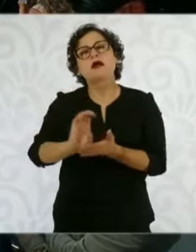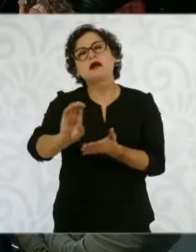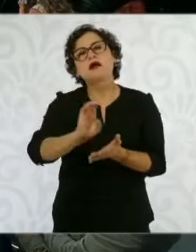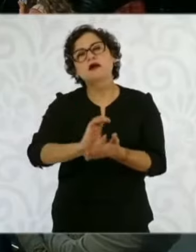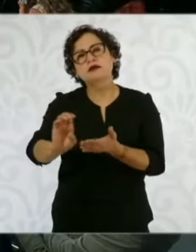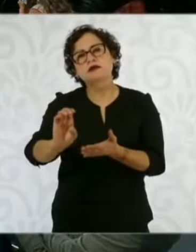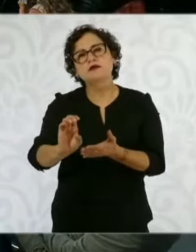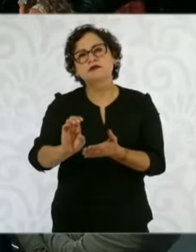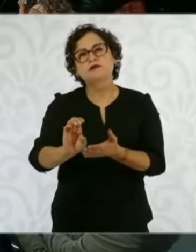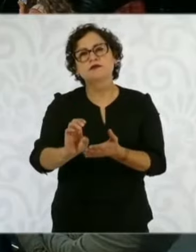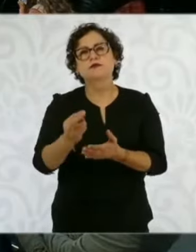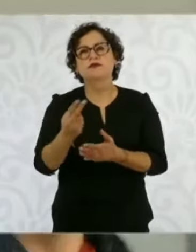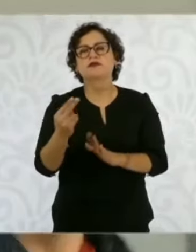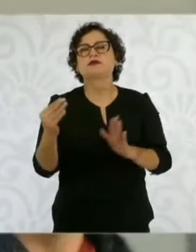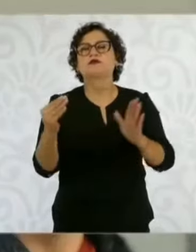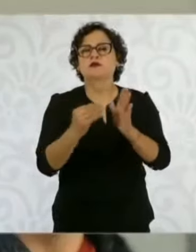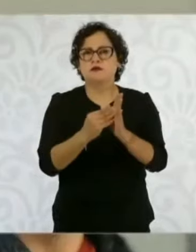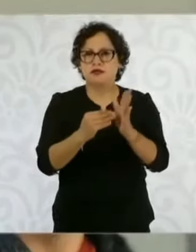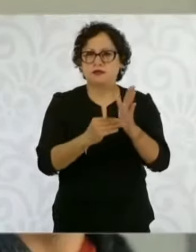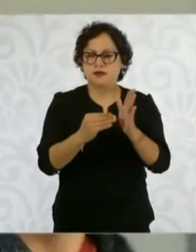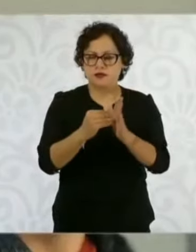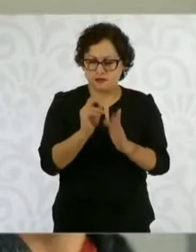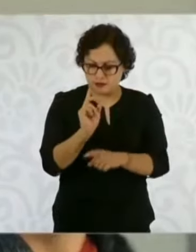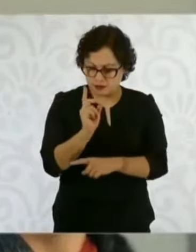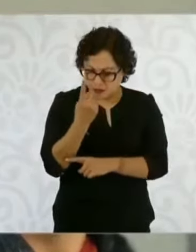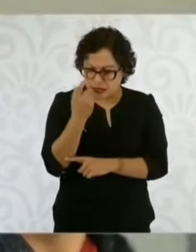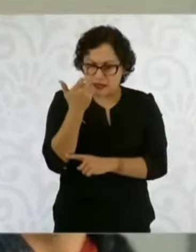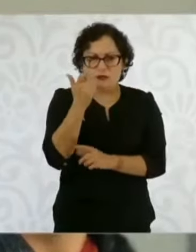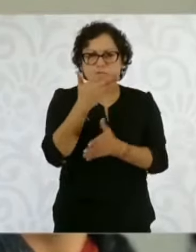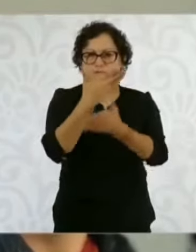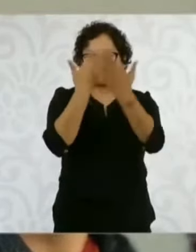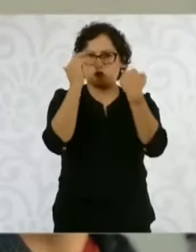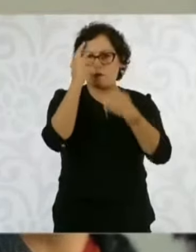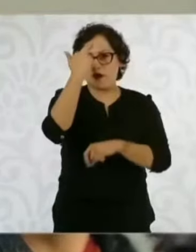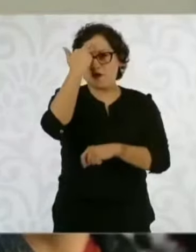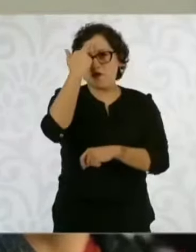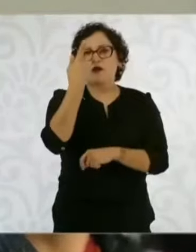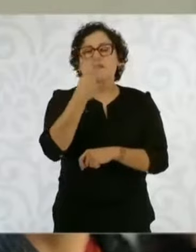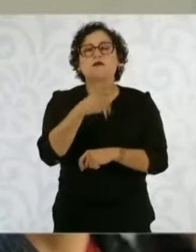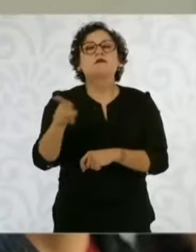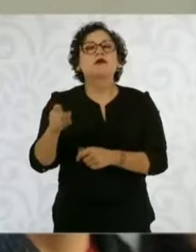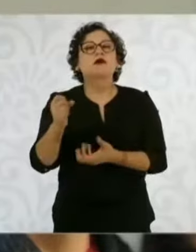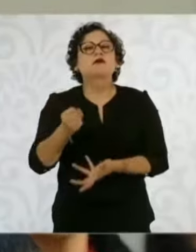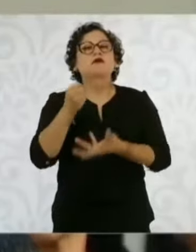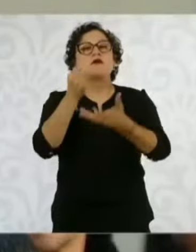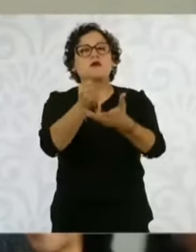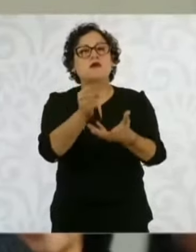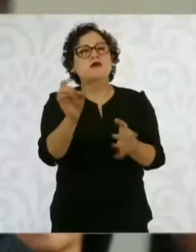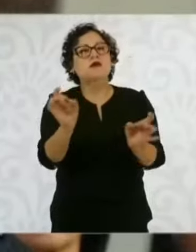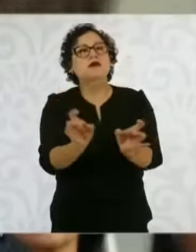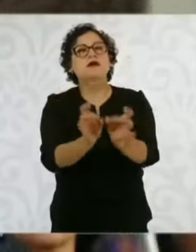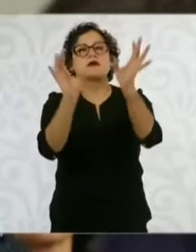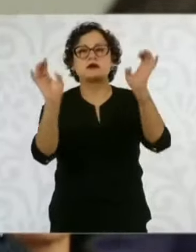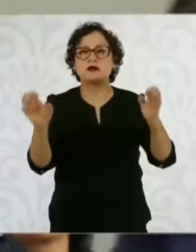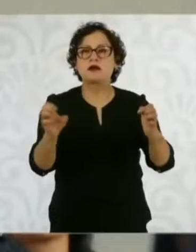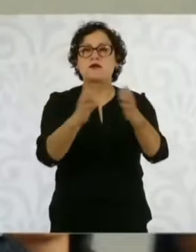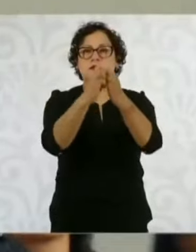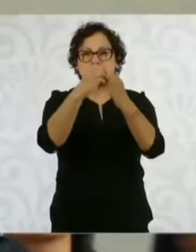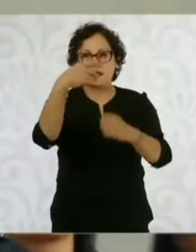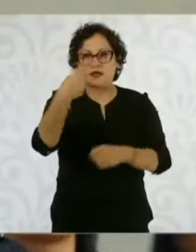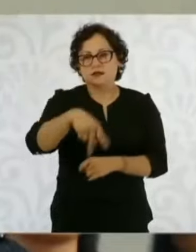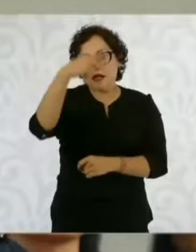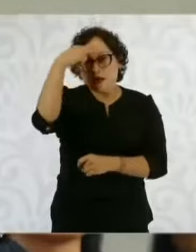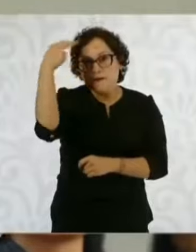de dólares o pesos, no recuerdo exactamente. En caso de una emergencia que pudiera vivir la economía